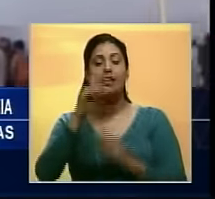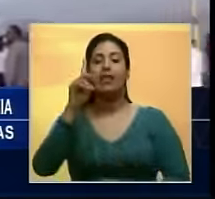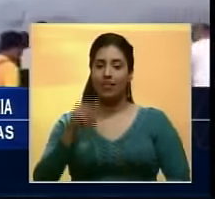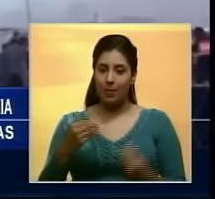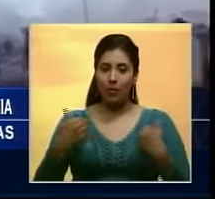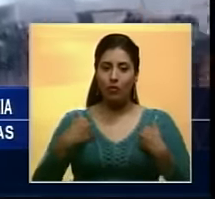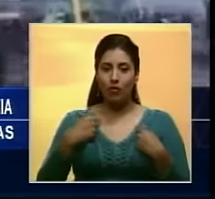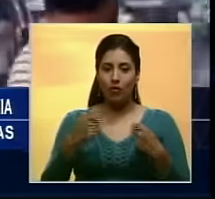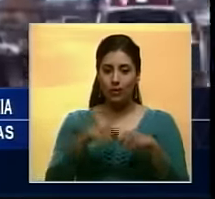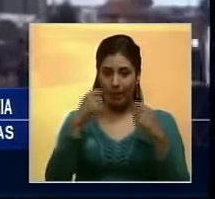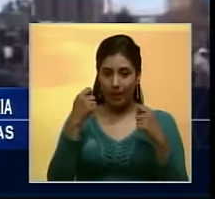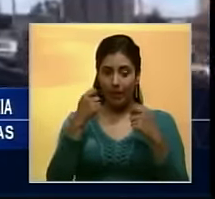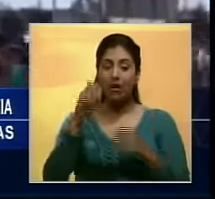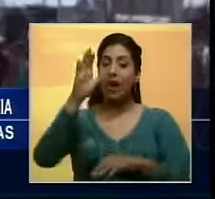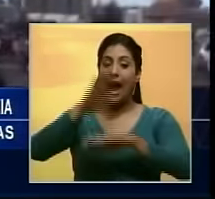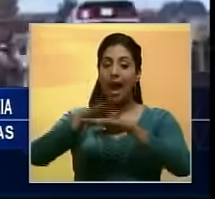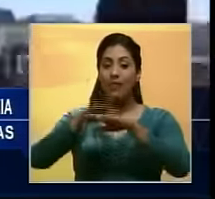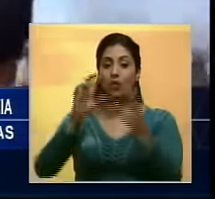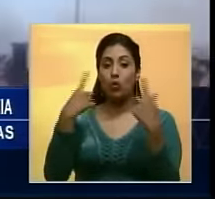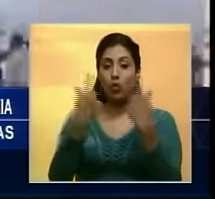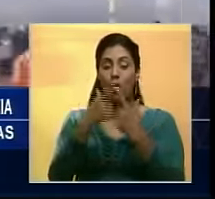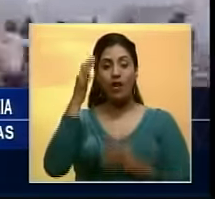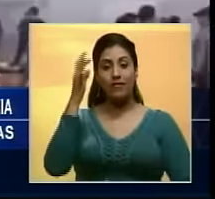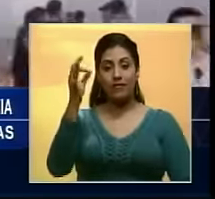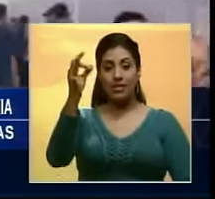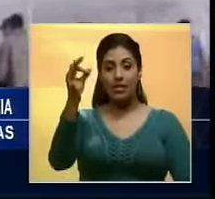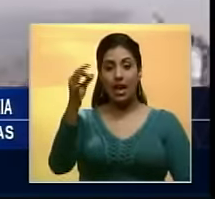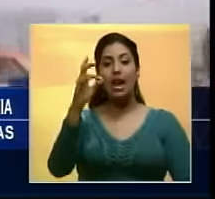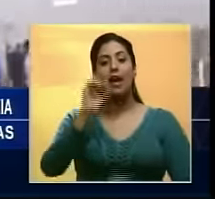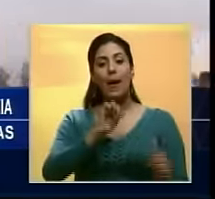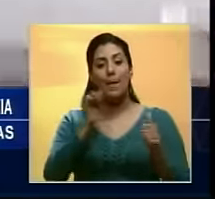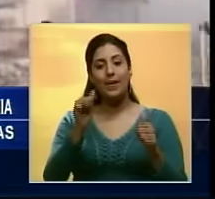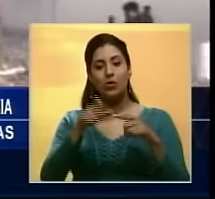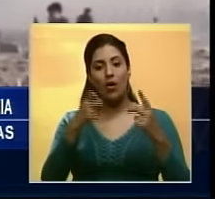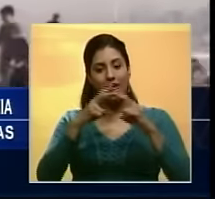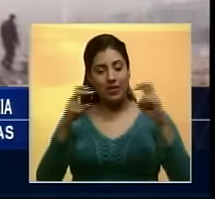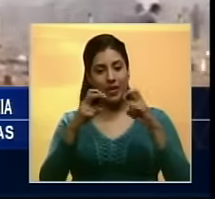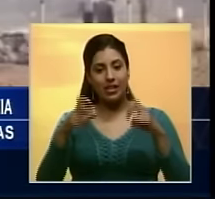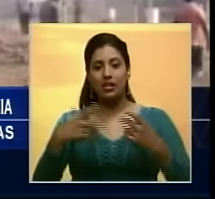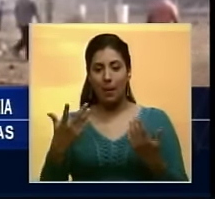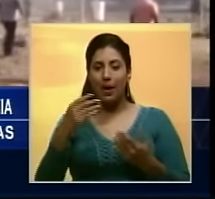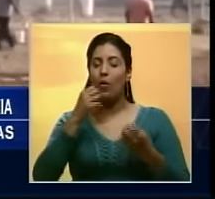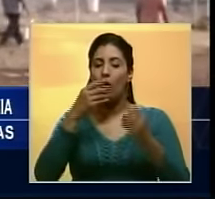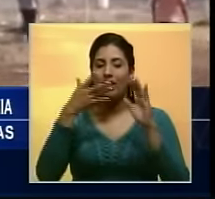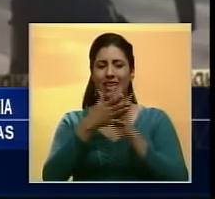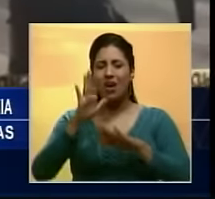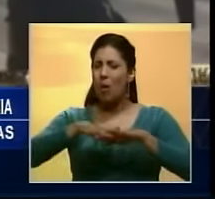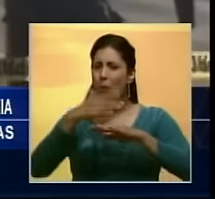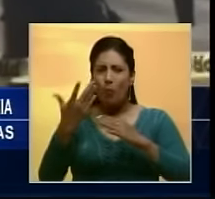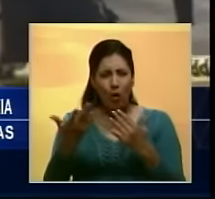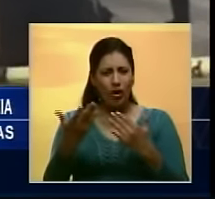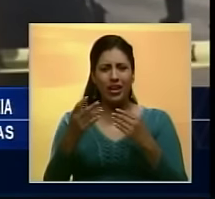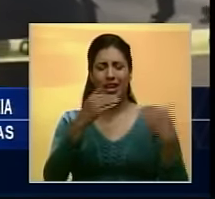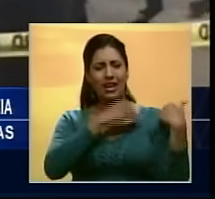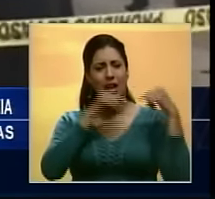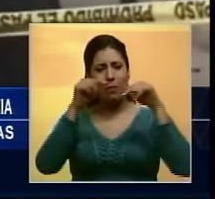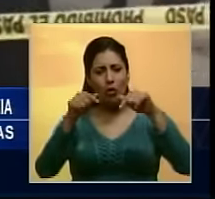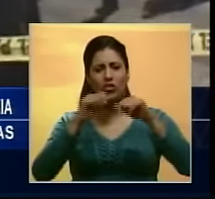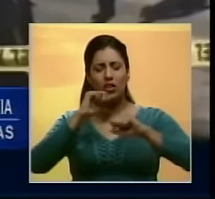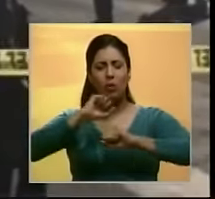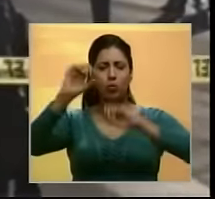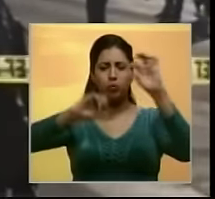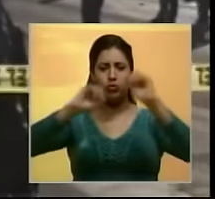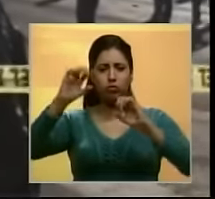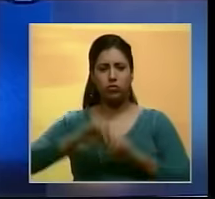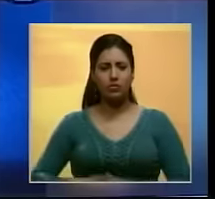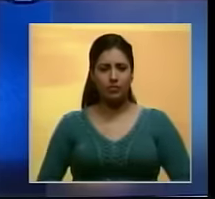sufrieron daños. Se anunció por parte de la Fiscalía el inicio de una investigación para determinar las causas y los responsables de lo